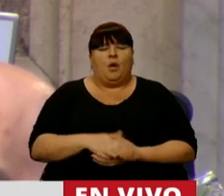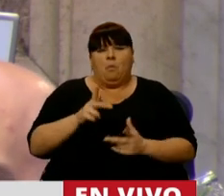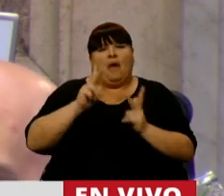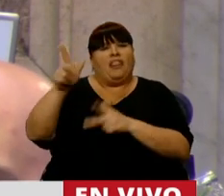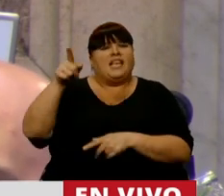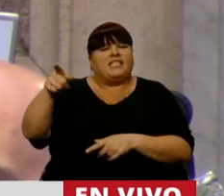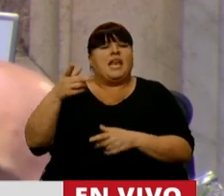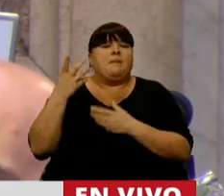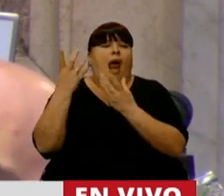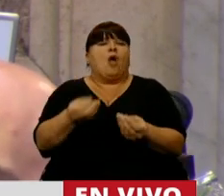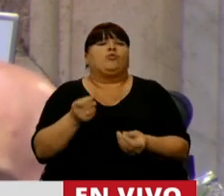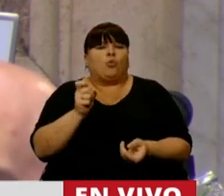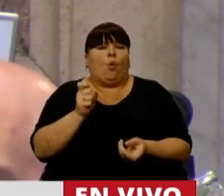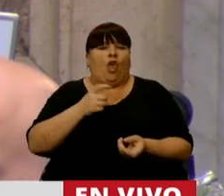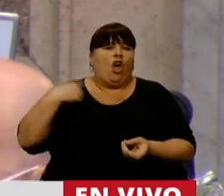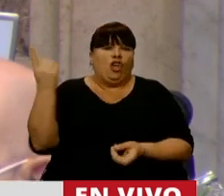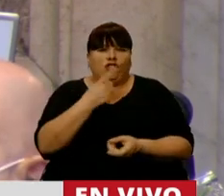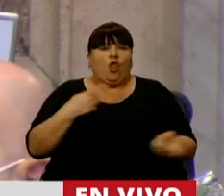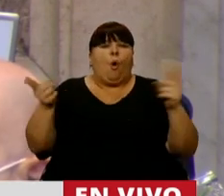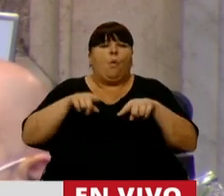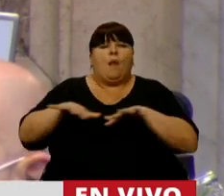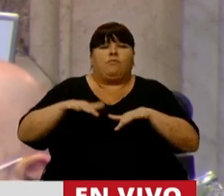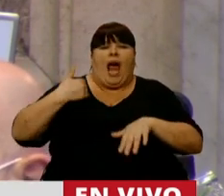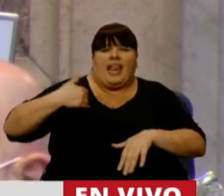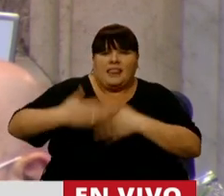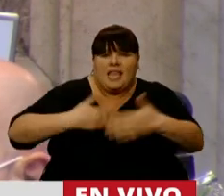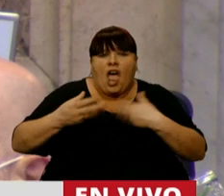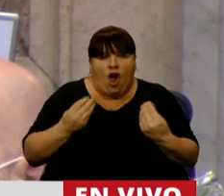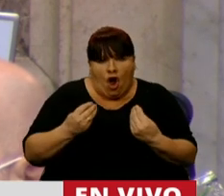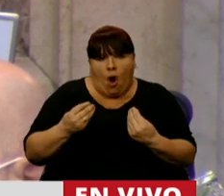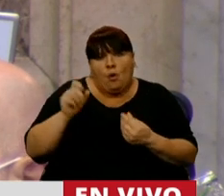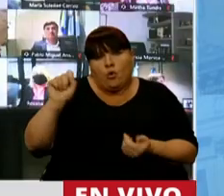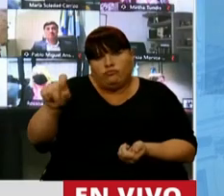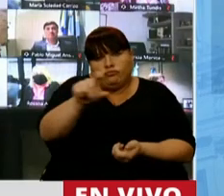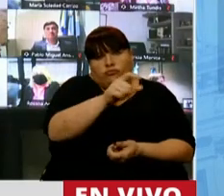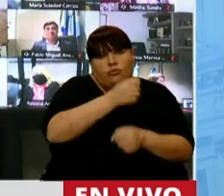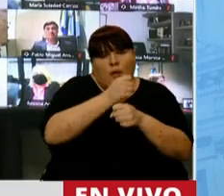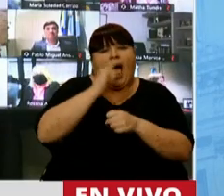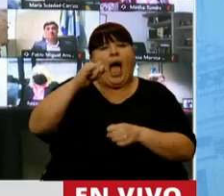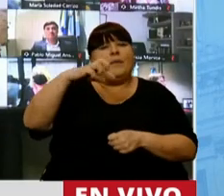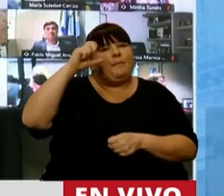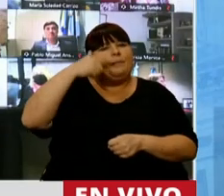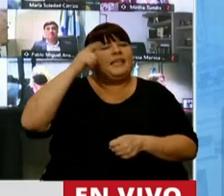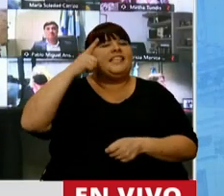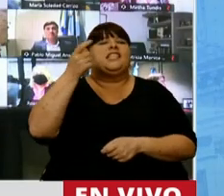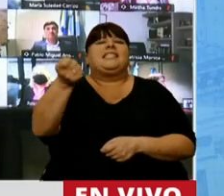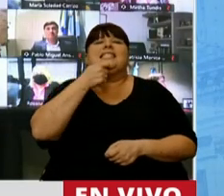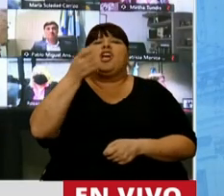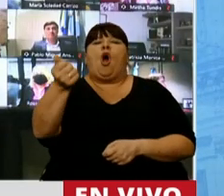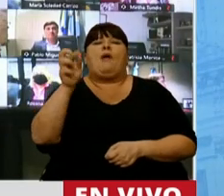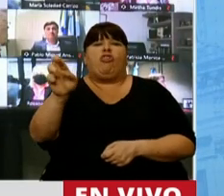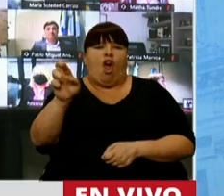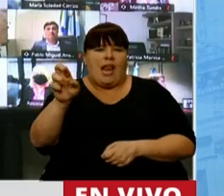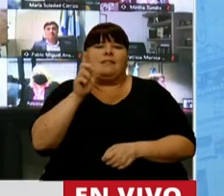decirle también para colaborar y que entre todos reactivemos la Argentina, hacer su parte y decirle a Pesce que no diga que el que compra dólares